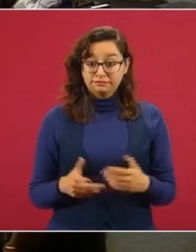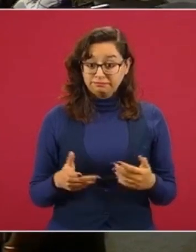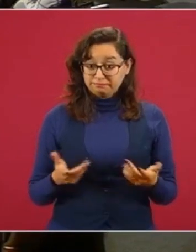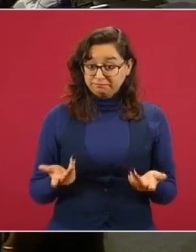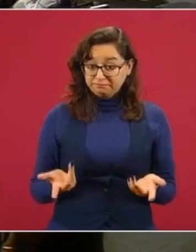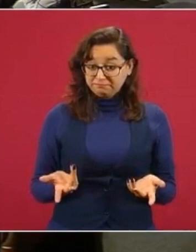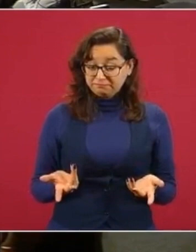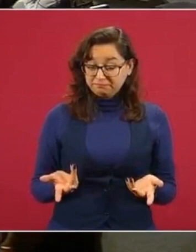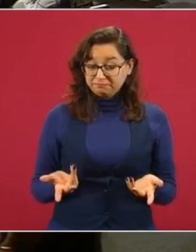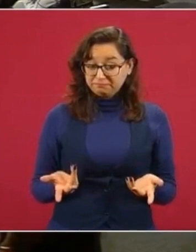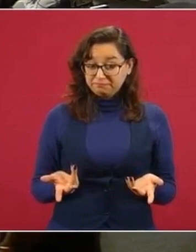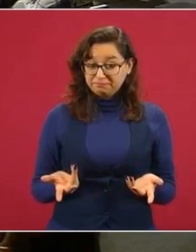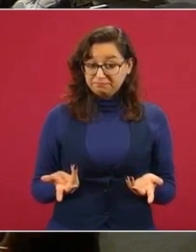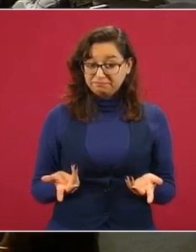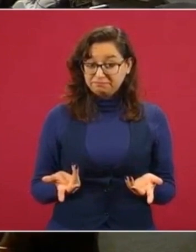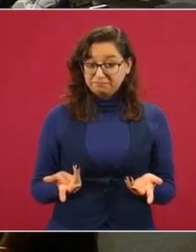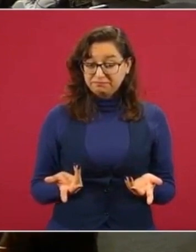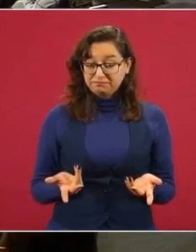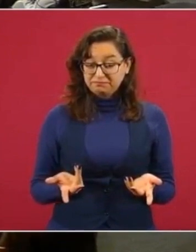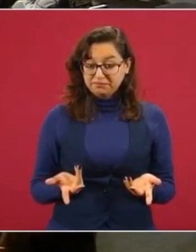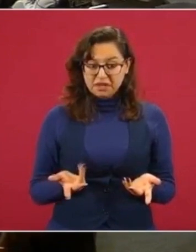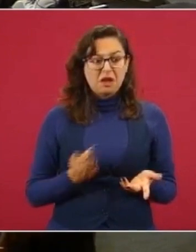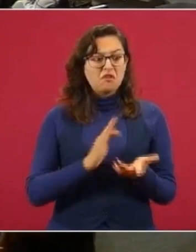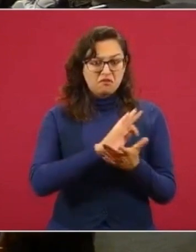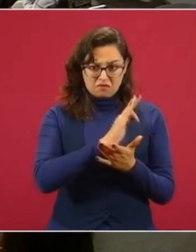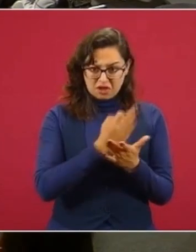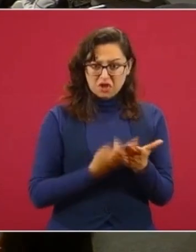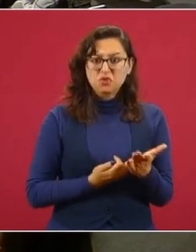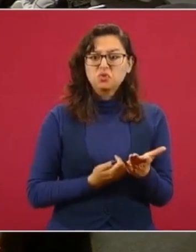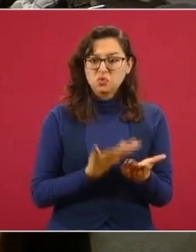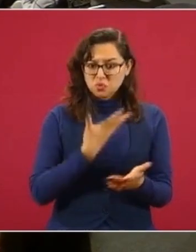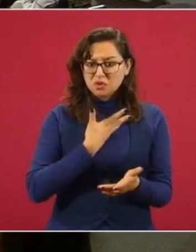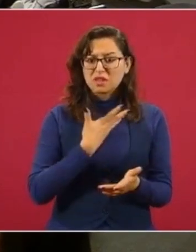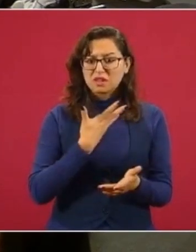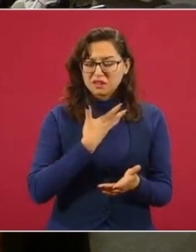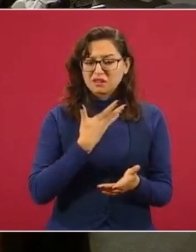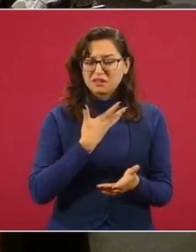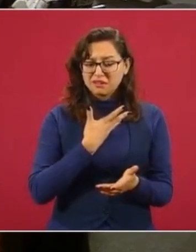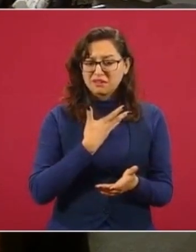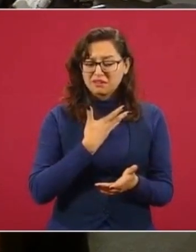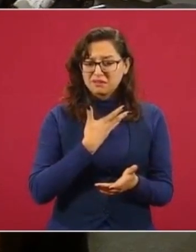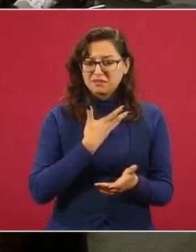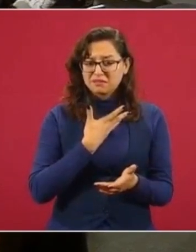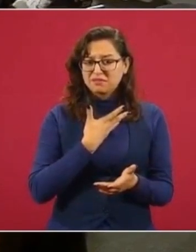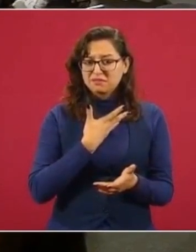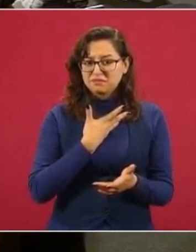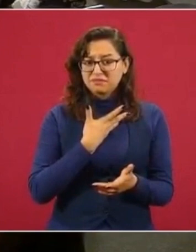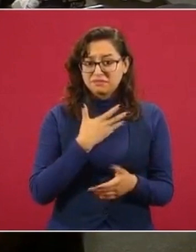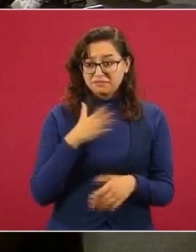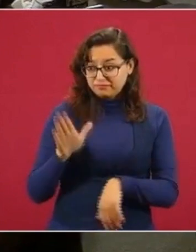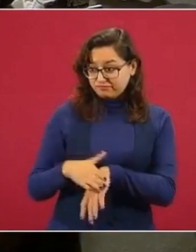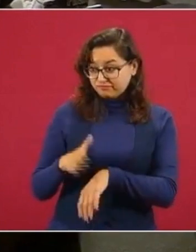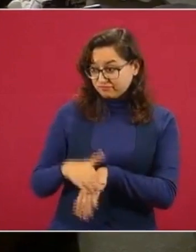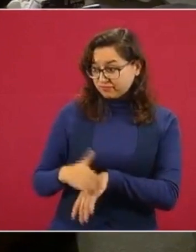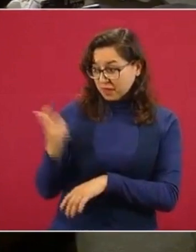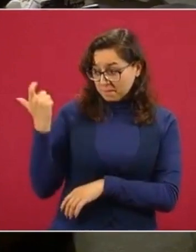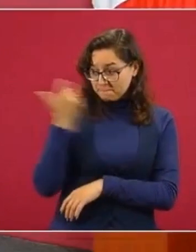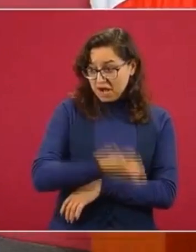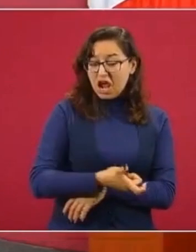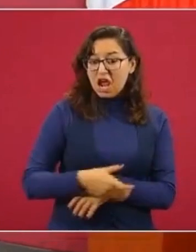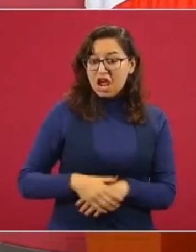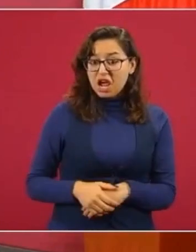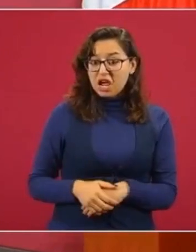Entonces, está la factura y nos están pidiendo que paguemos, pues